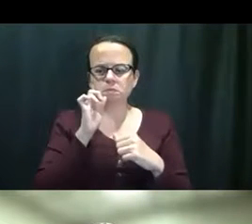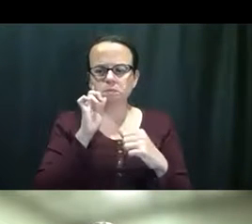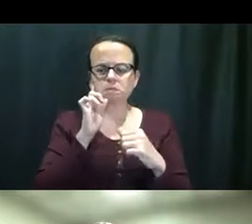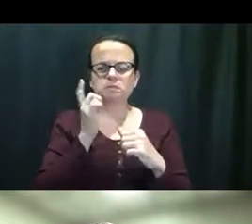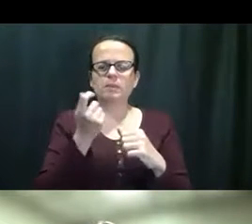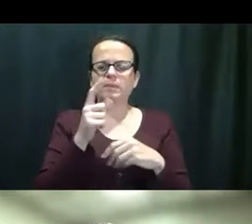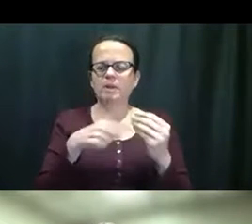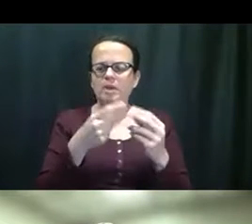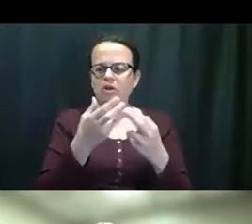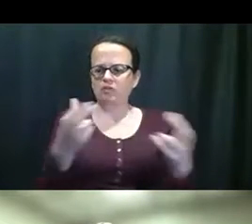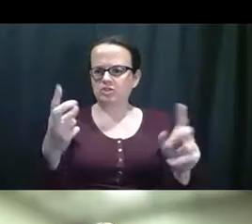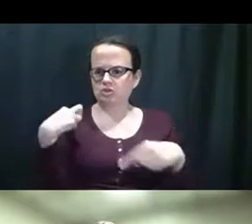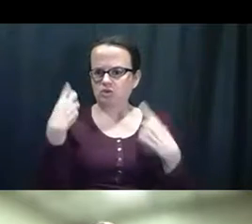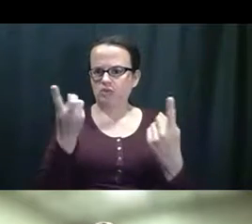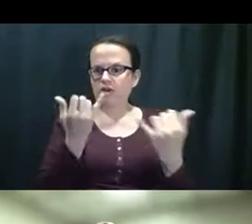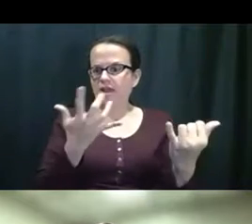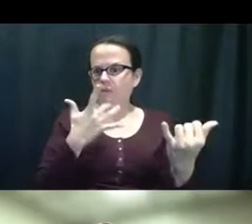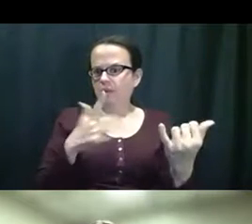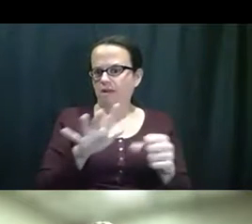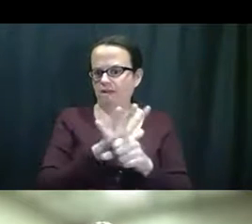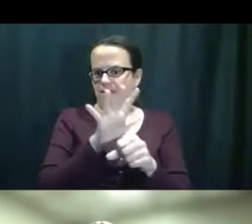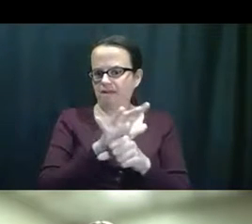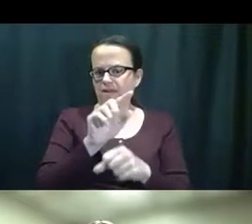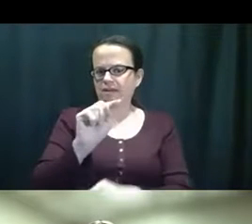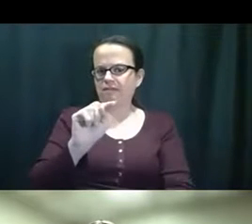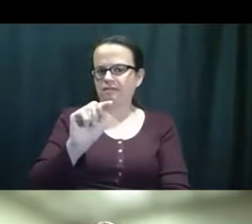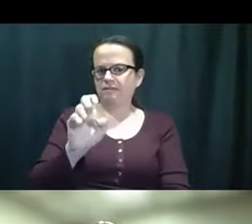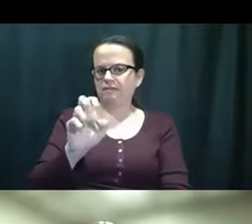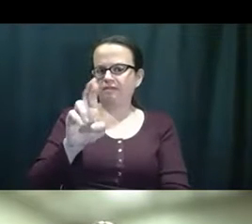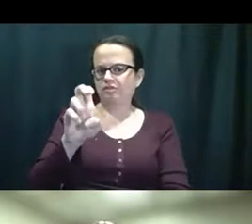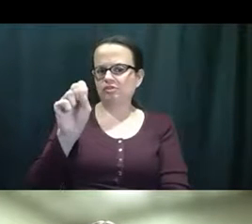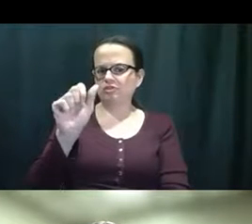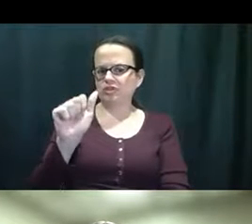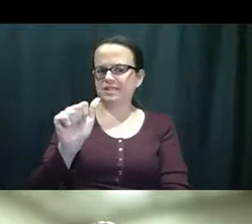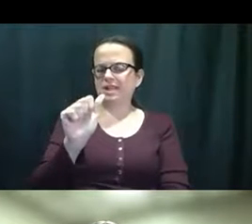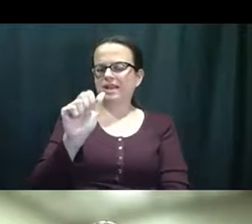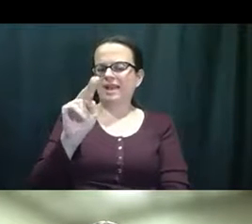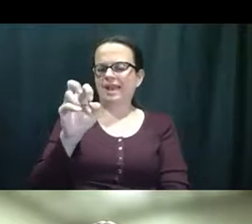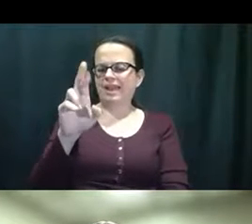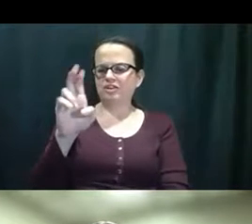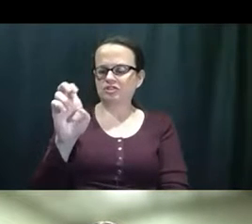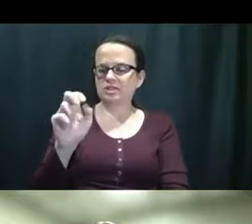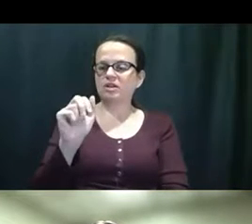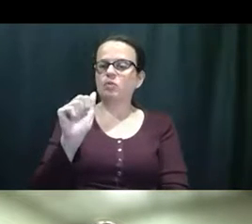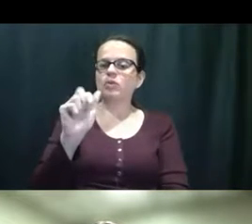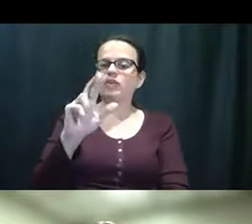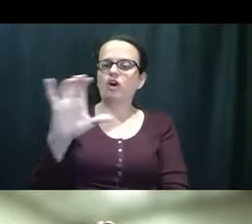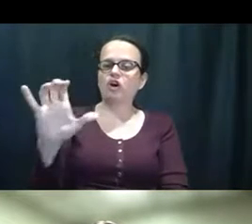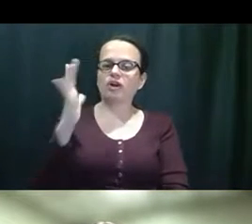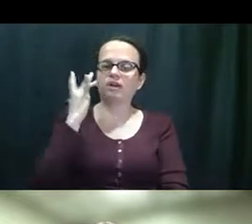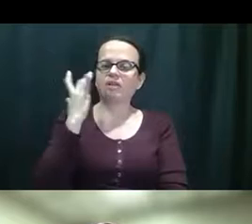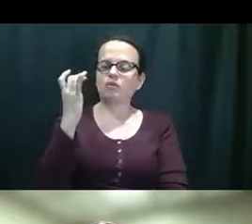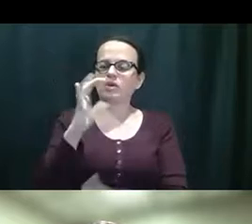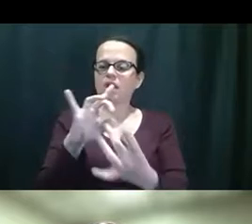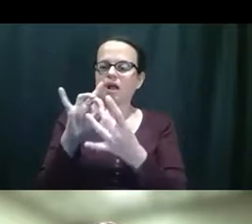Así que hemos hablado, escuchado sobre recursos. Así que ahora tenemos a Teresa Anderson, que es la